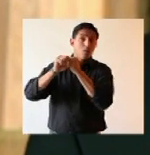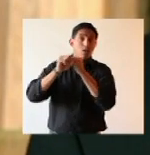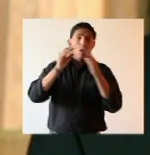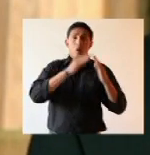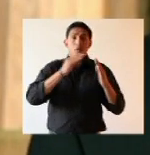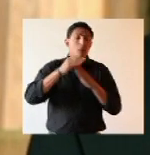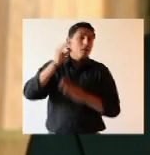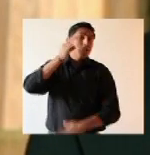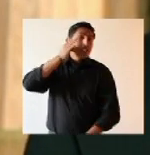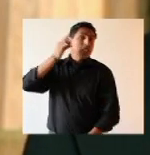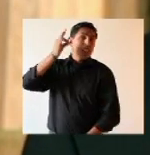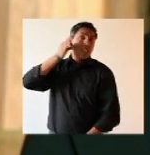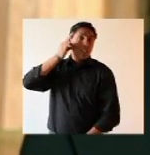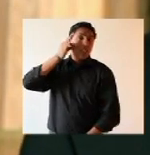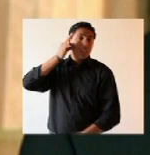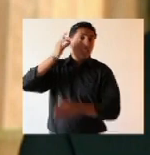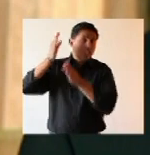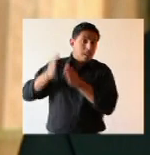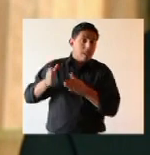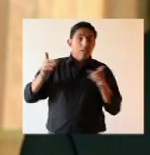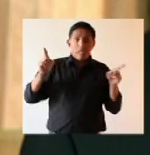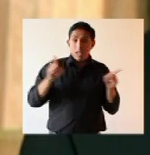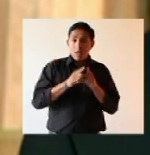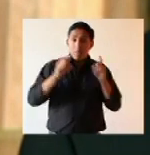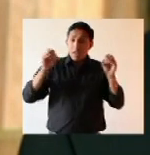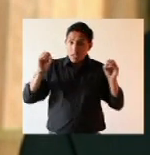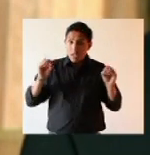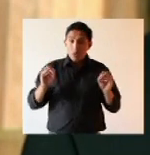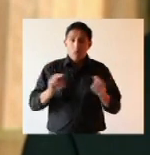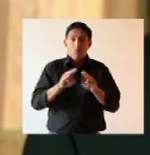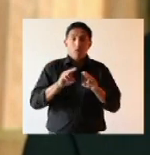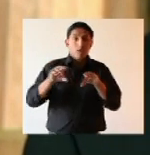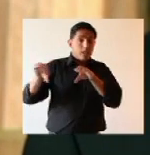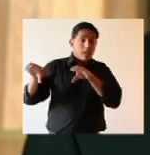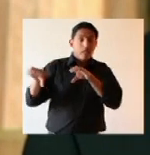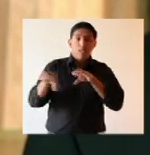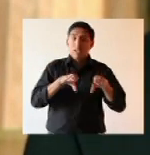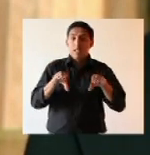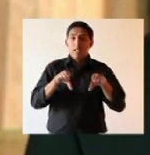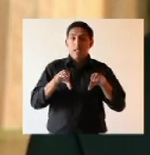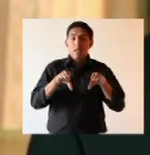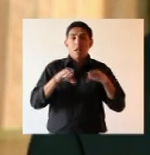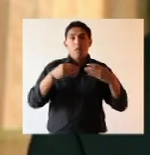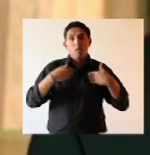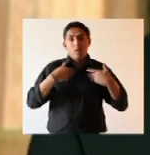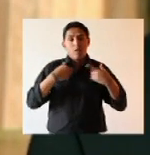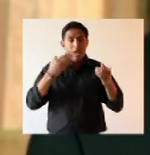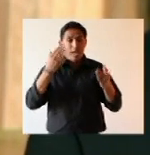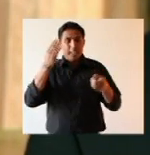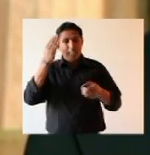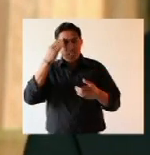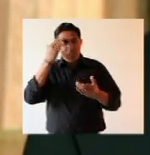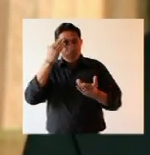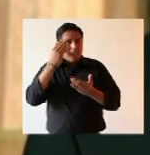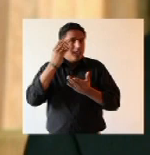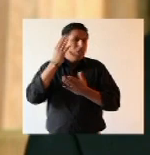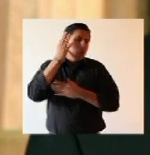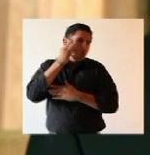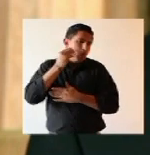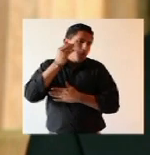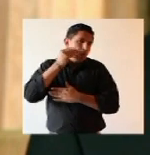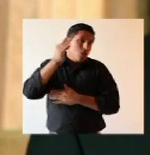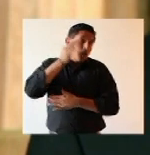indígenas. También en Naciones Unidas logramos que los saberes ancestrales de nuestros